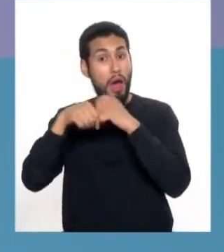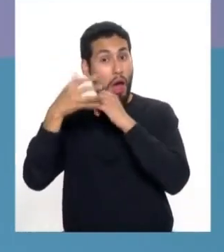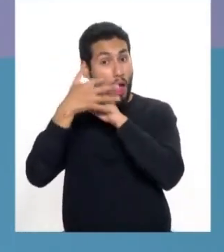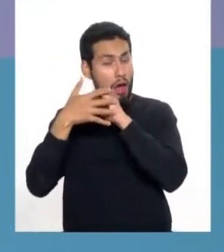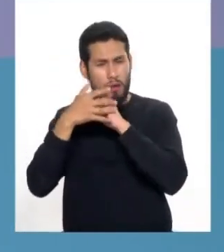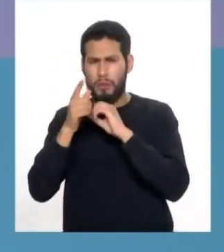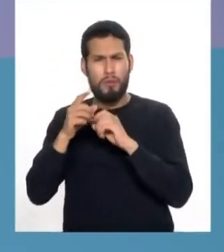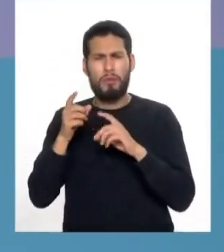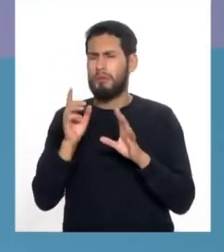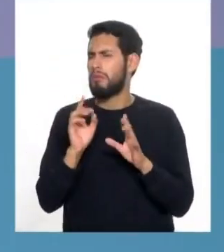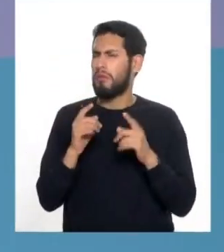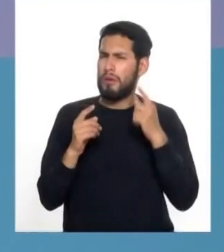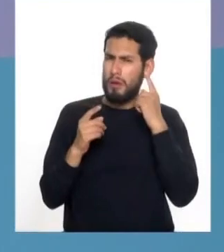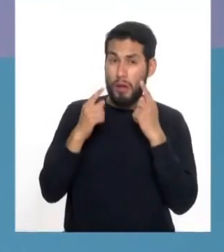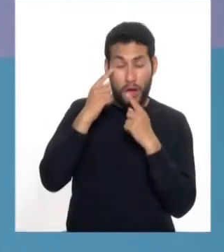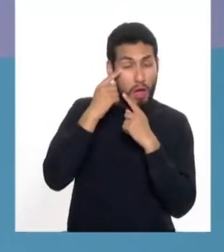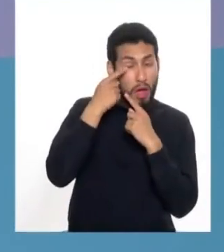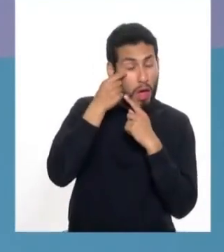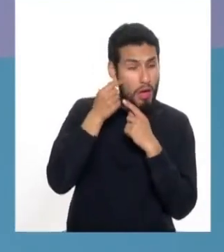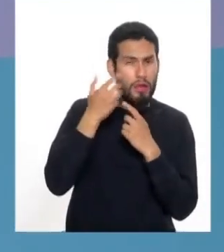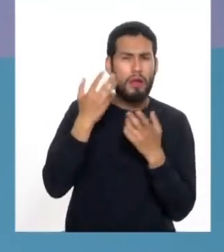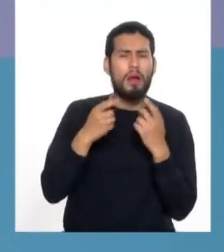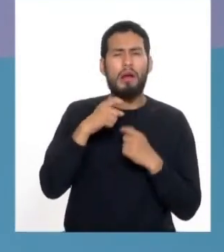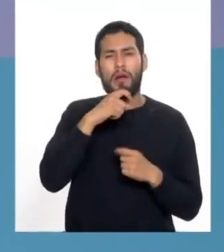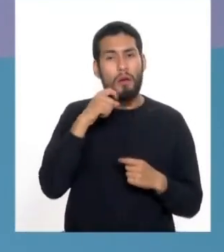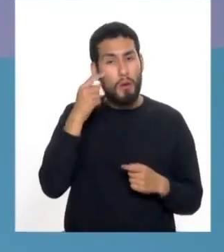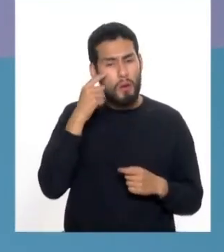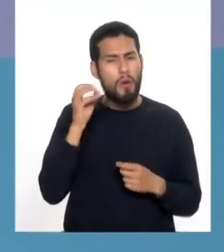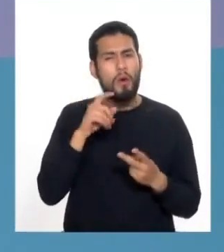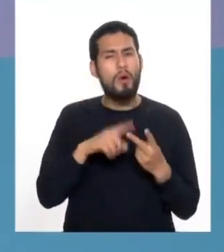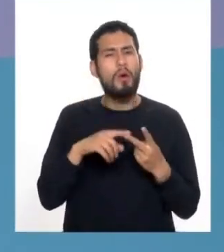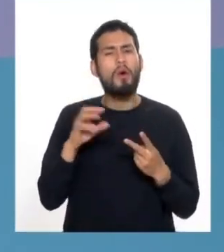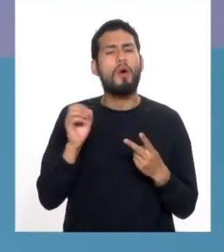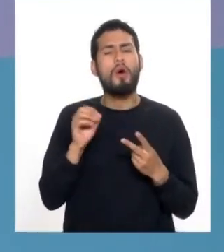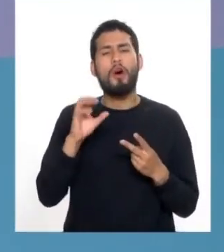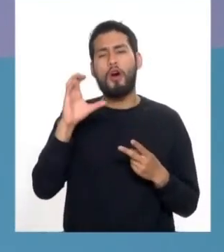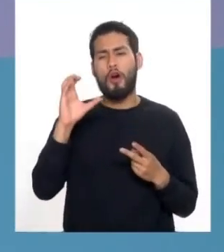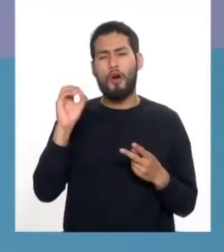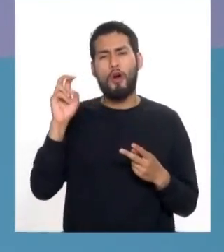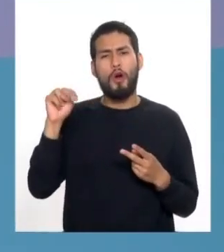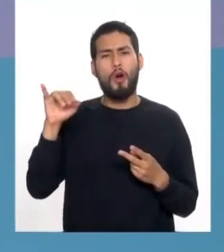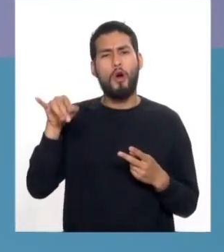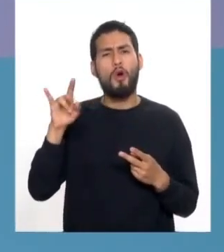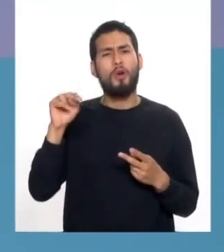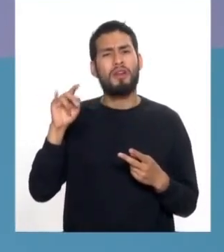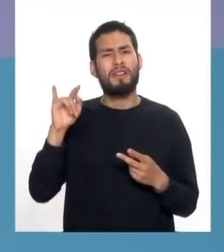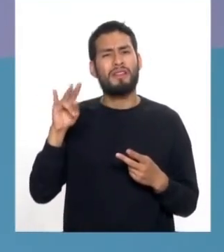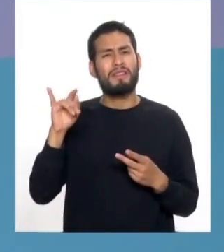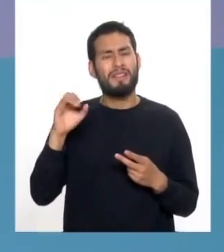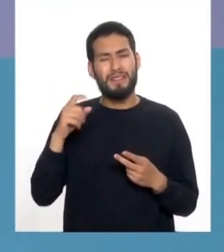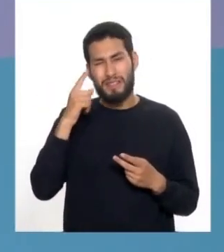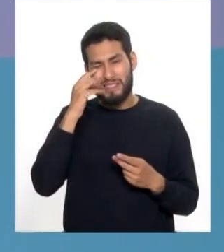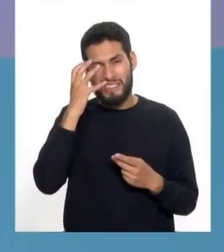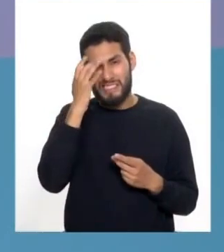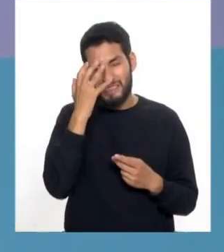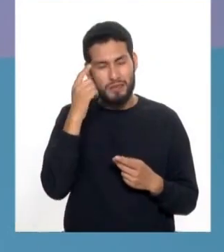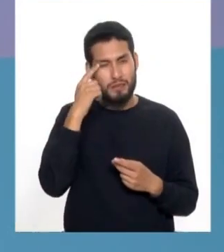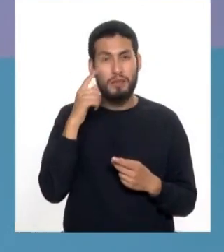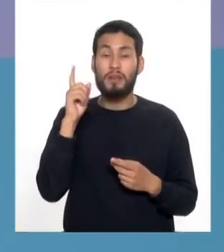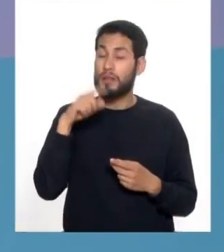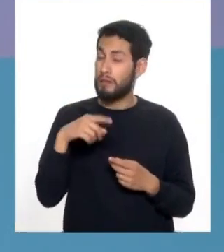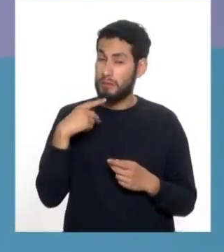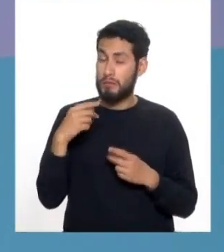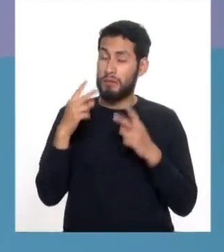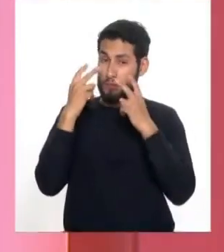tener una conjuntivitis, puede tener un ojo seco, otro tipo de alteraciones que no están relacionadas con su cirugía, pero que deben detectarse y